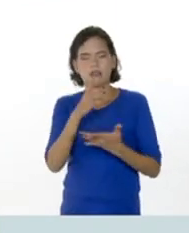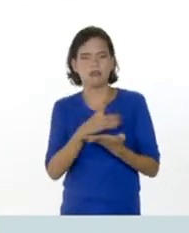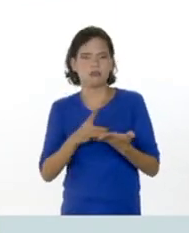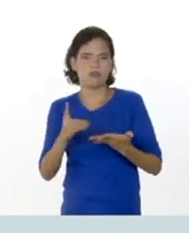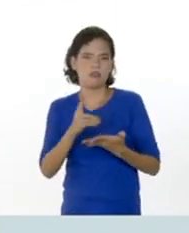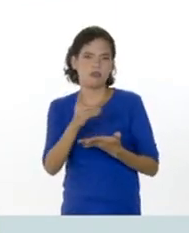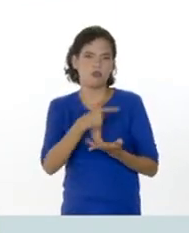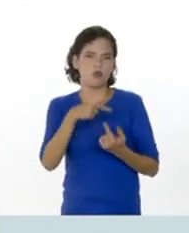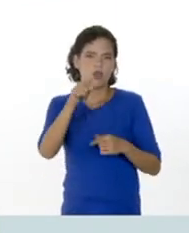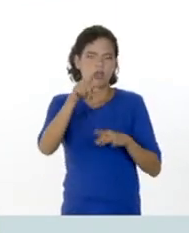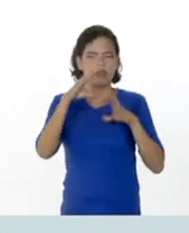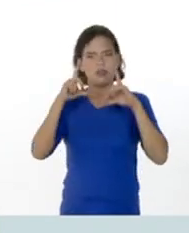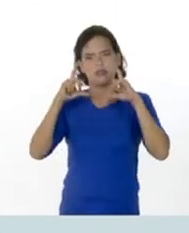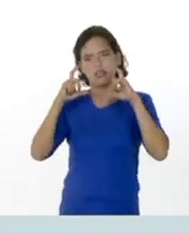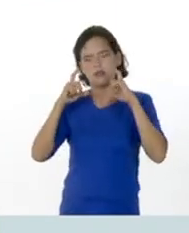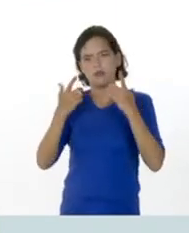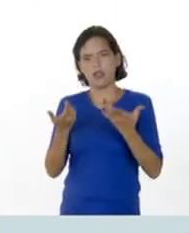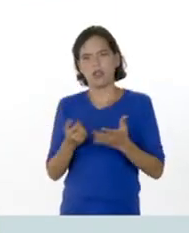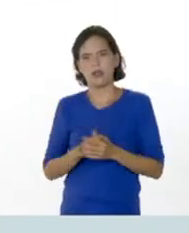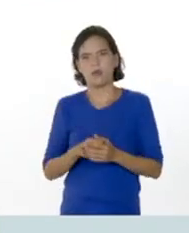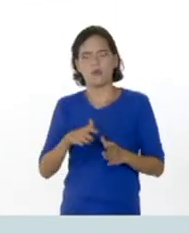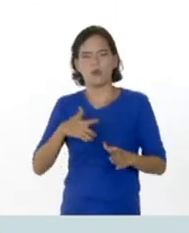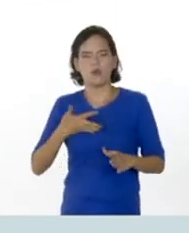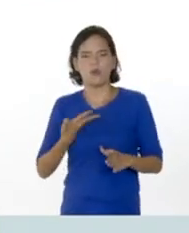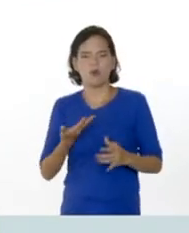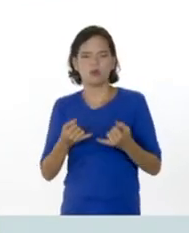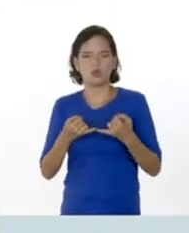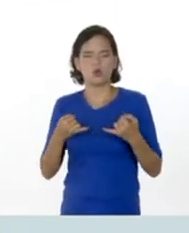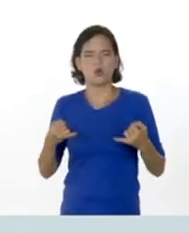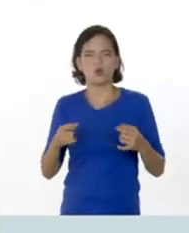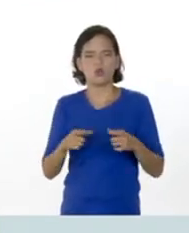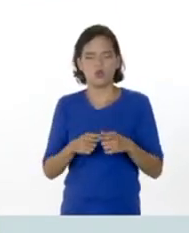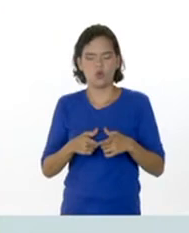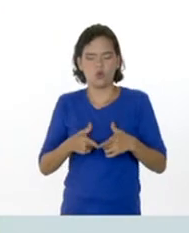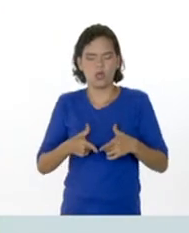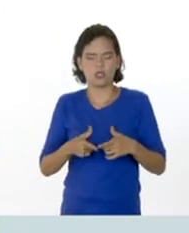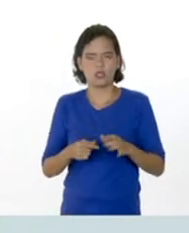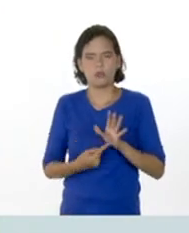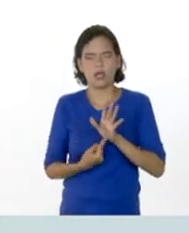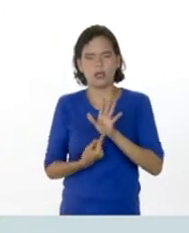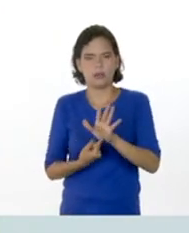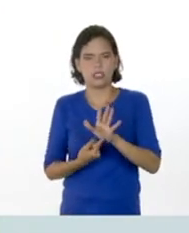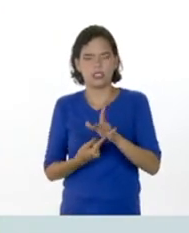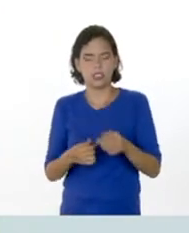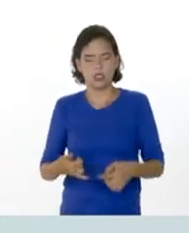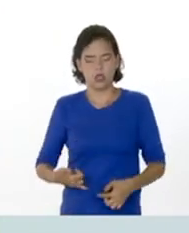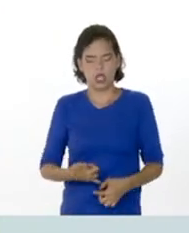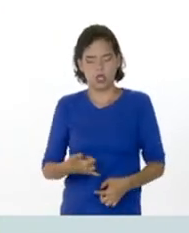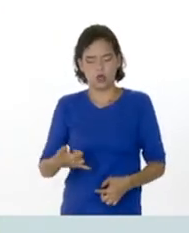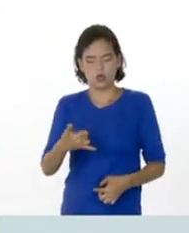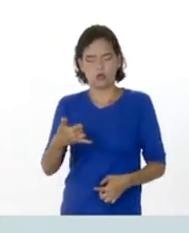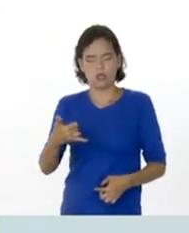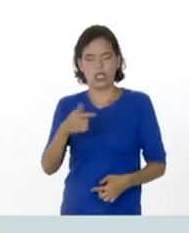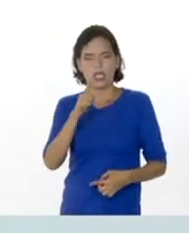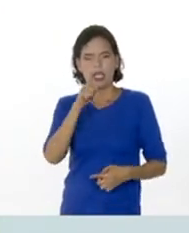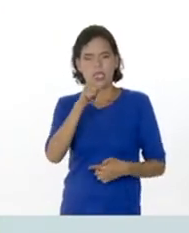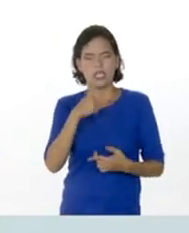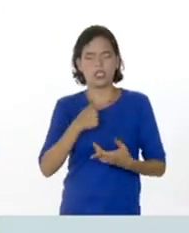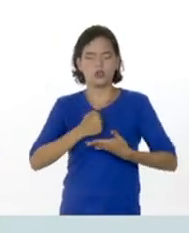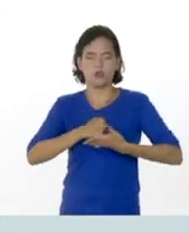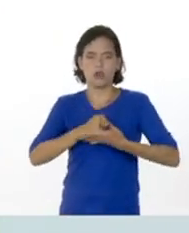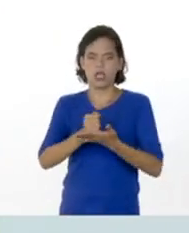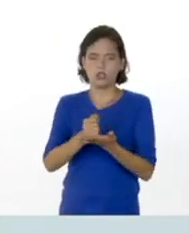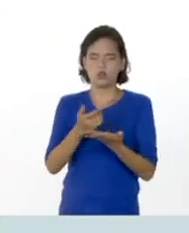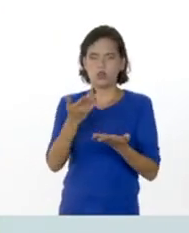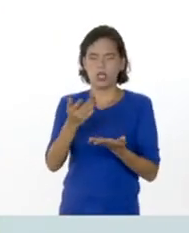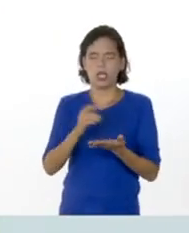o de esa imagen. Por ejemplo, podemos usar un cordón grueso para representar lo que es el cordón umbilical, y eso va a ayudar a que a